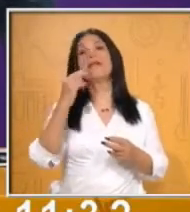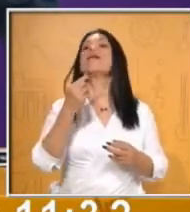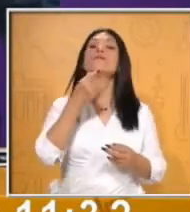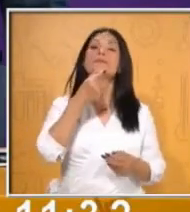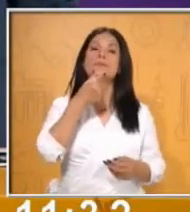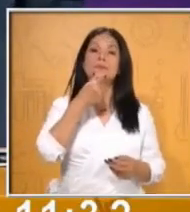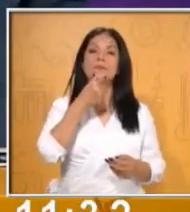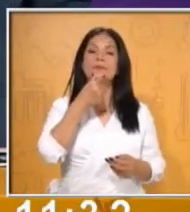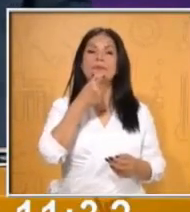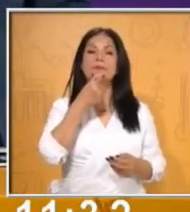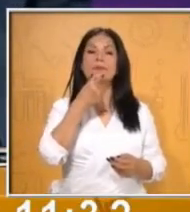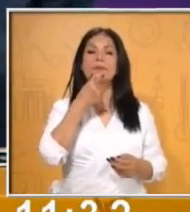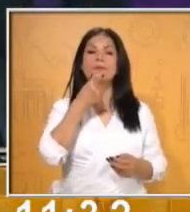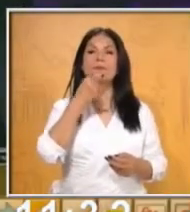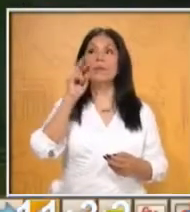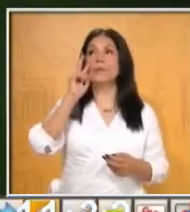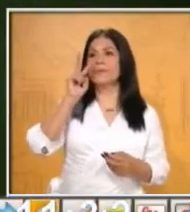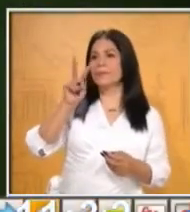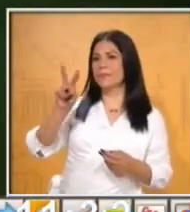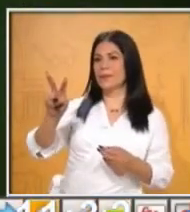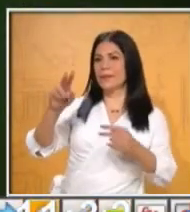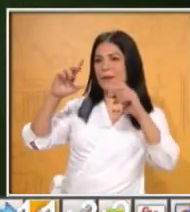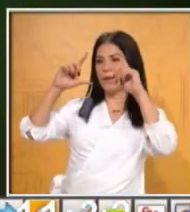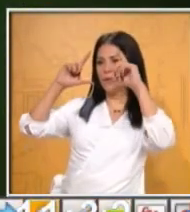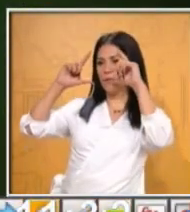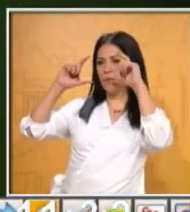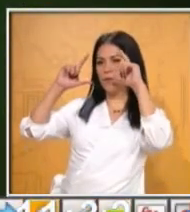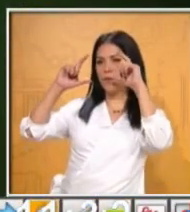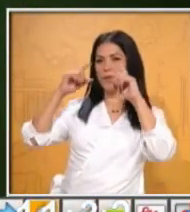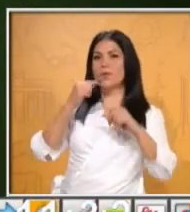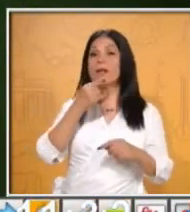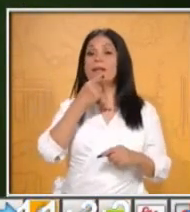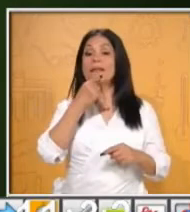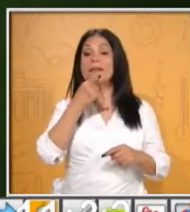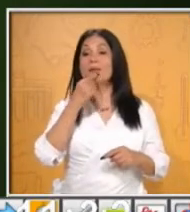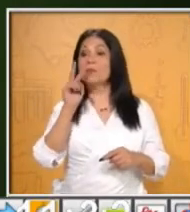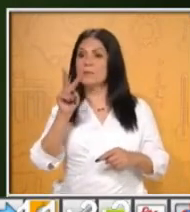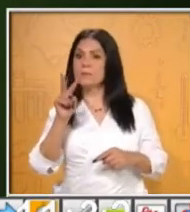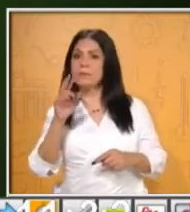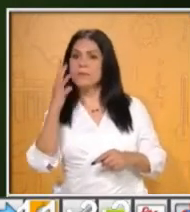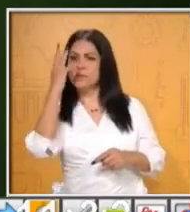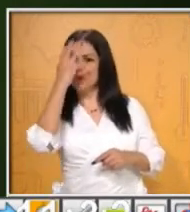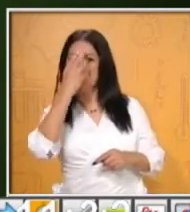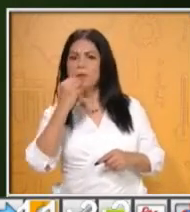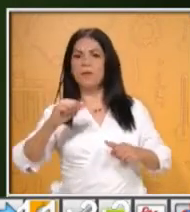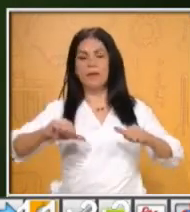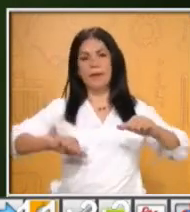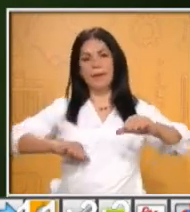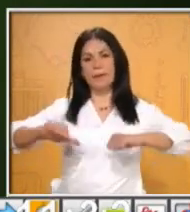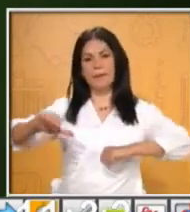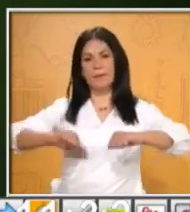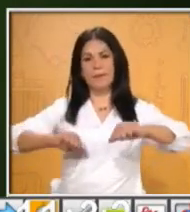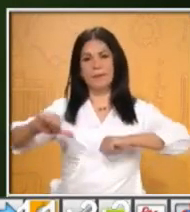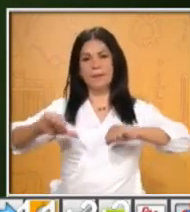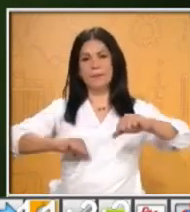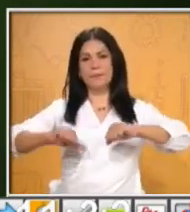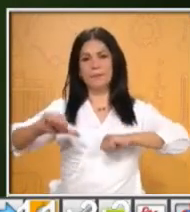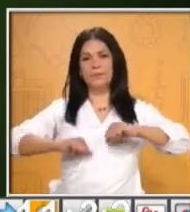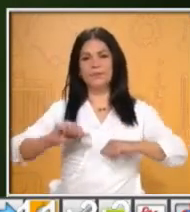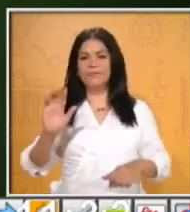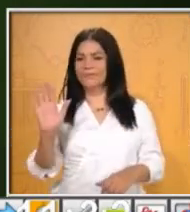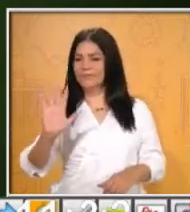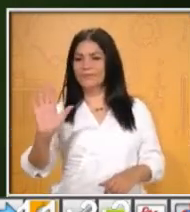amiguitos, en pantalla aparecen algunas de las imágenes de los esfuerzos que están realizando en casita. Quiero mandar un especial